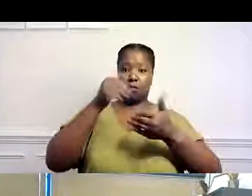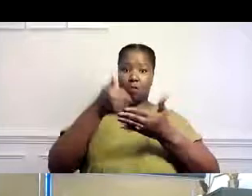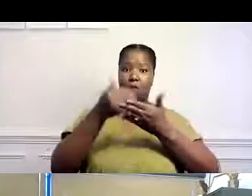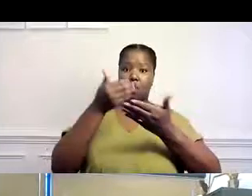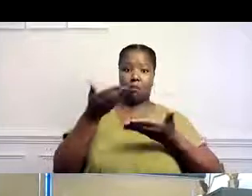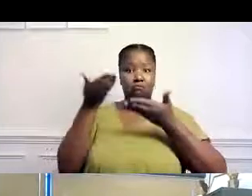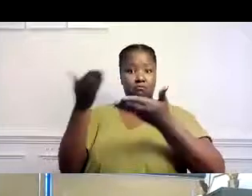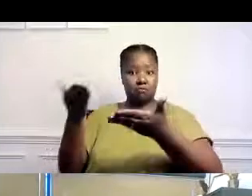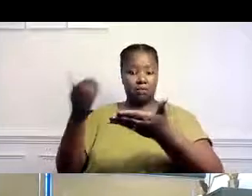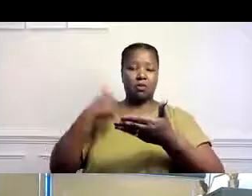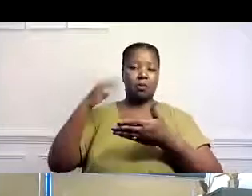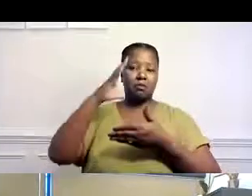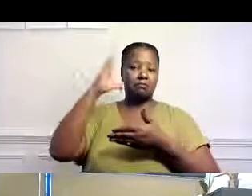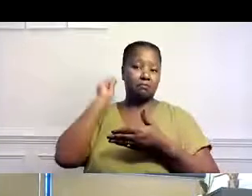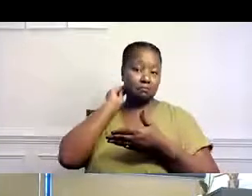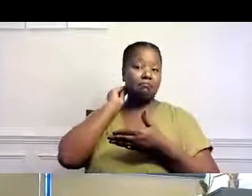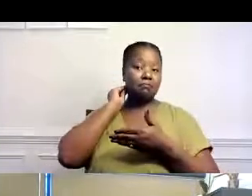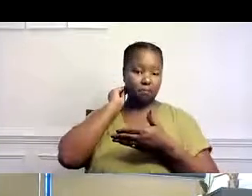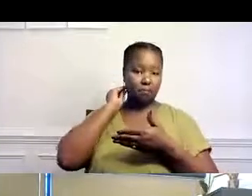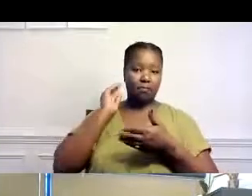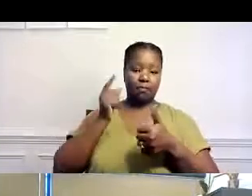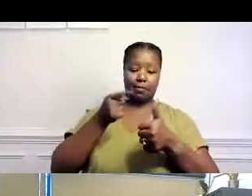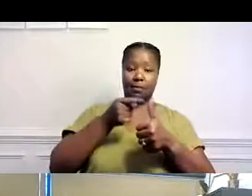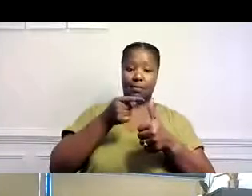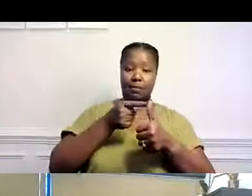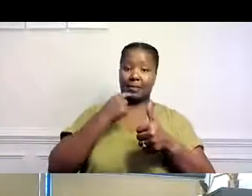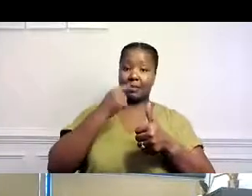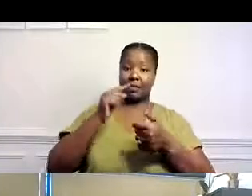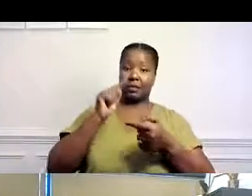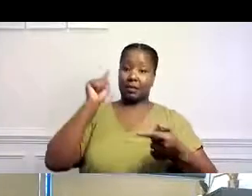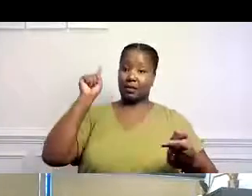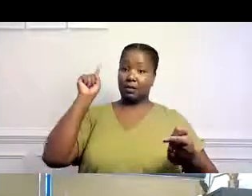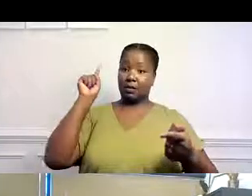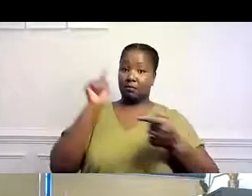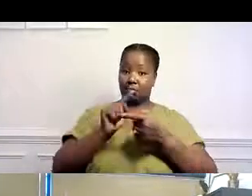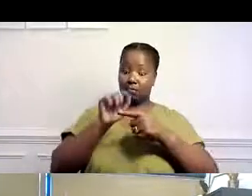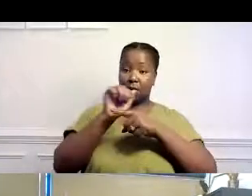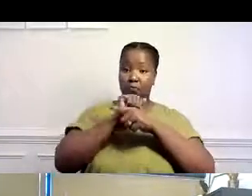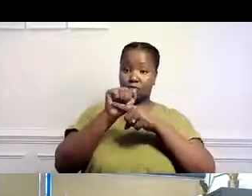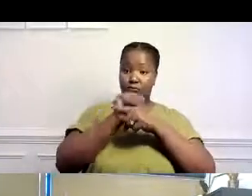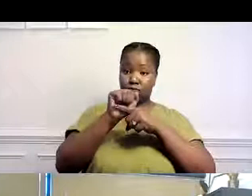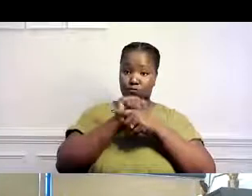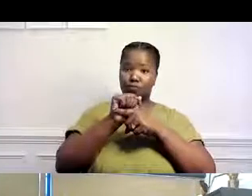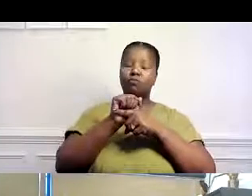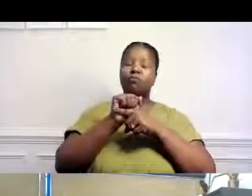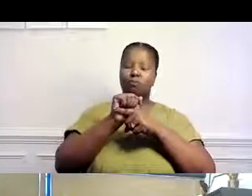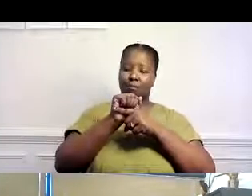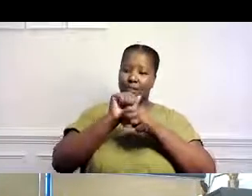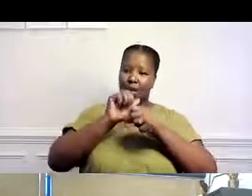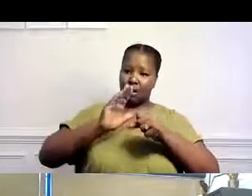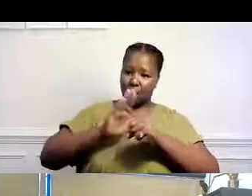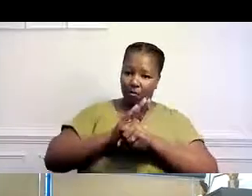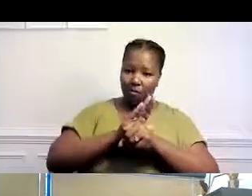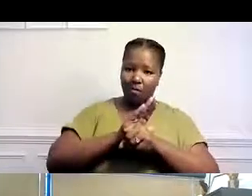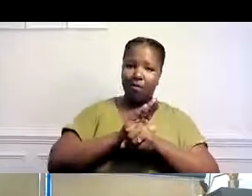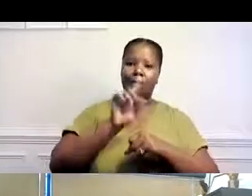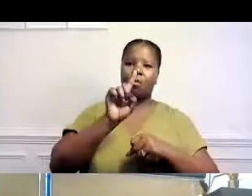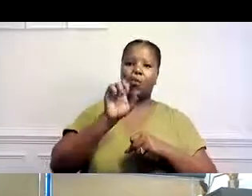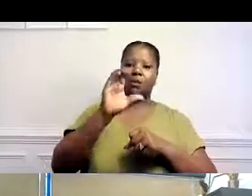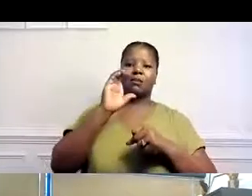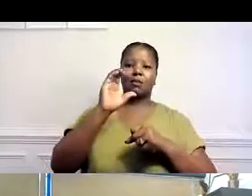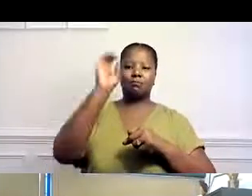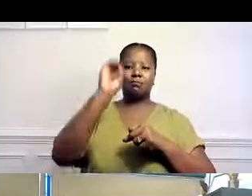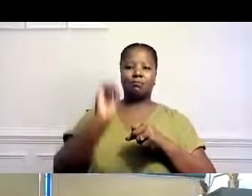tomado esto en particular en consideración, pero solamente quiero mencionar que ninguna práctica de mitigación se puede decir que